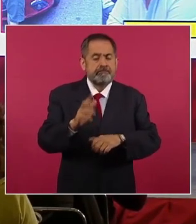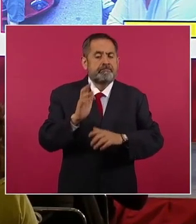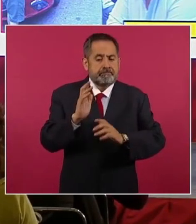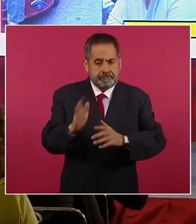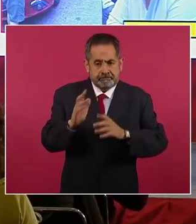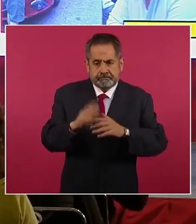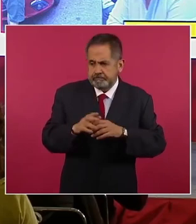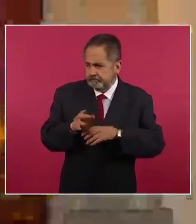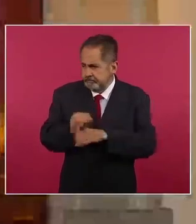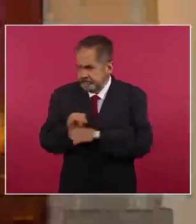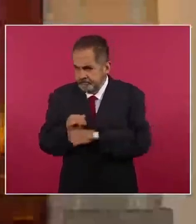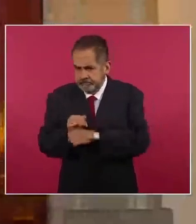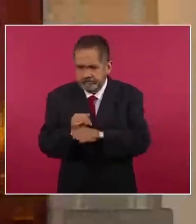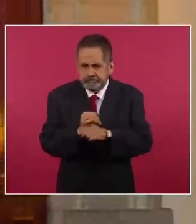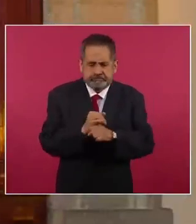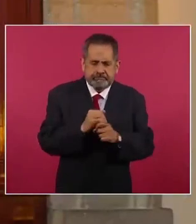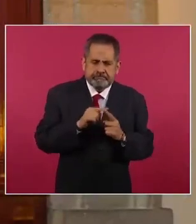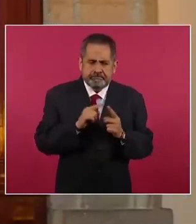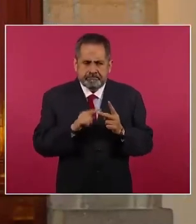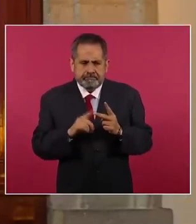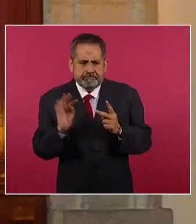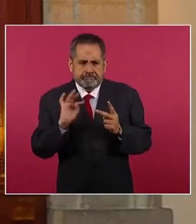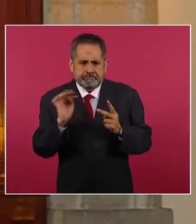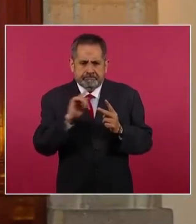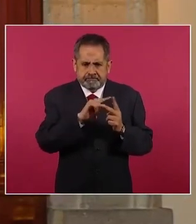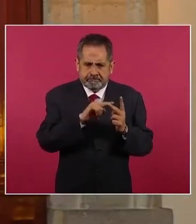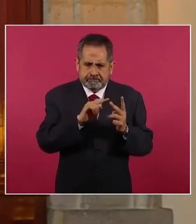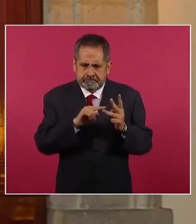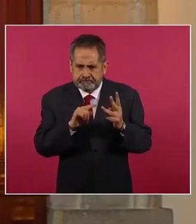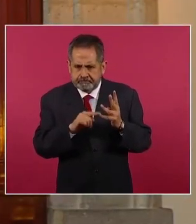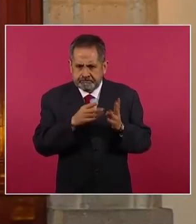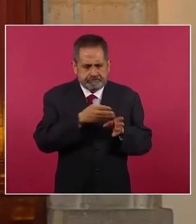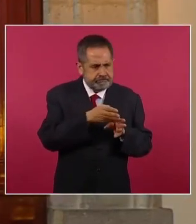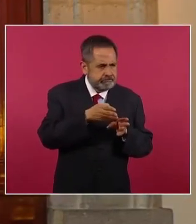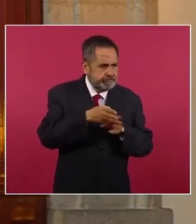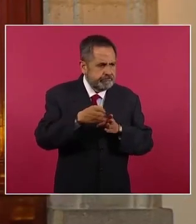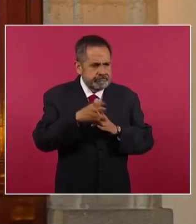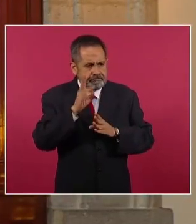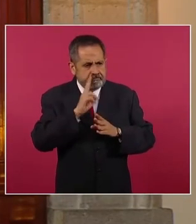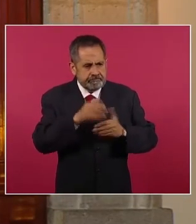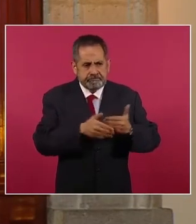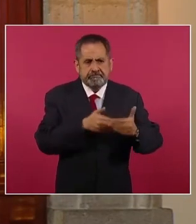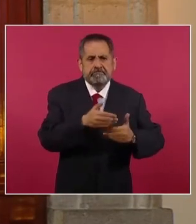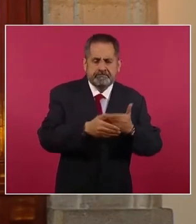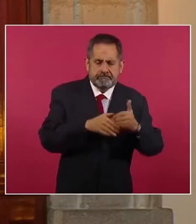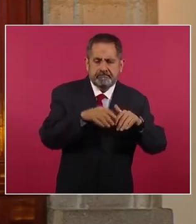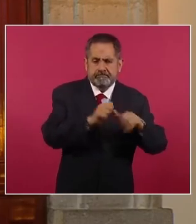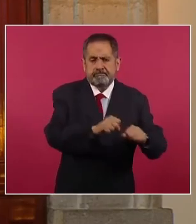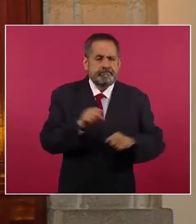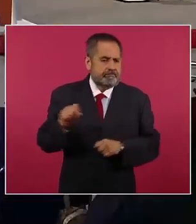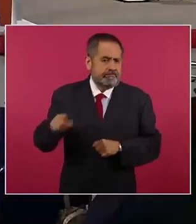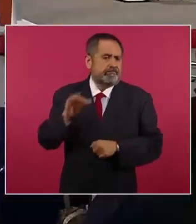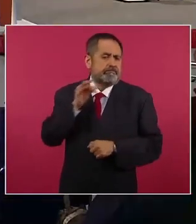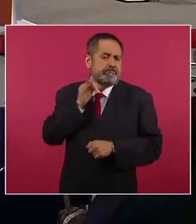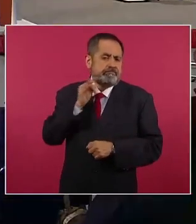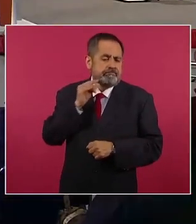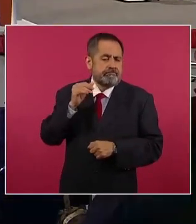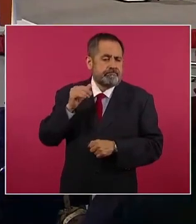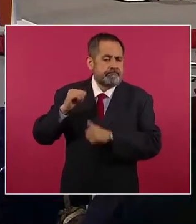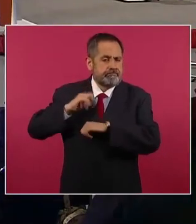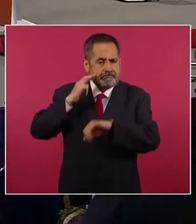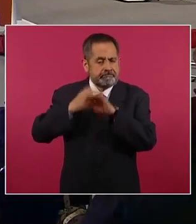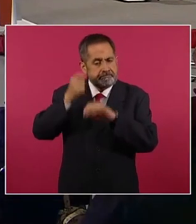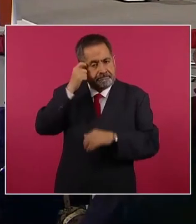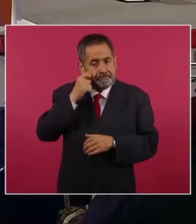diferentes líneas de investigación y avances importantes sobre la misma por parte de la Fiscalía General de